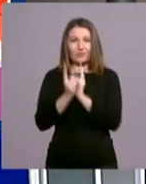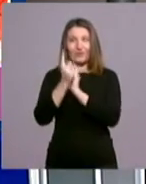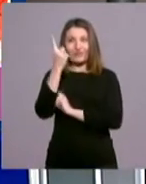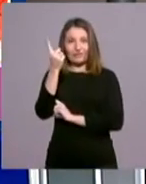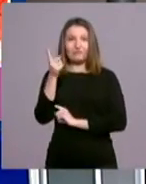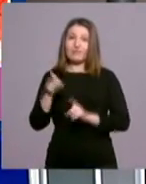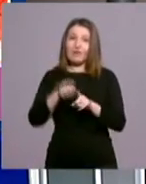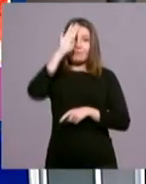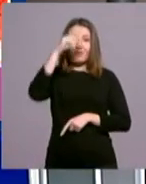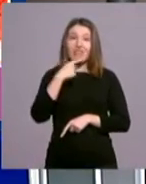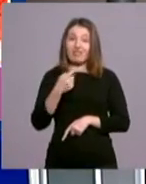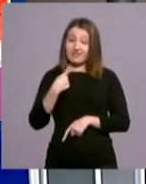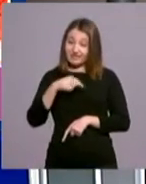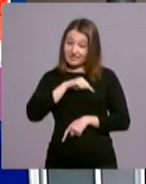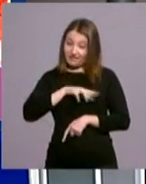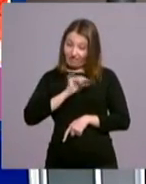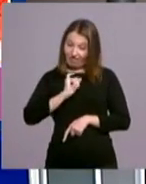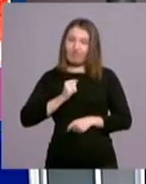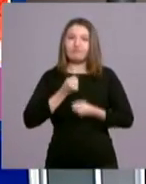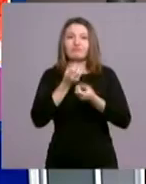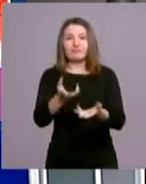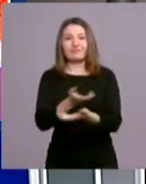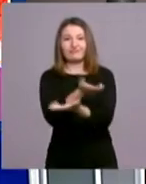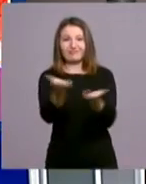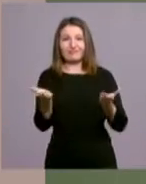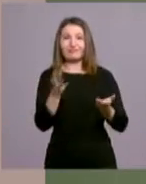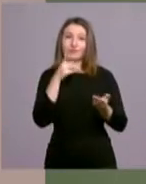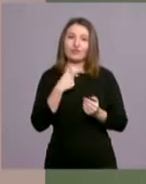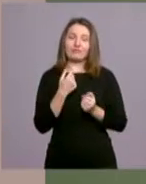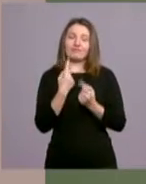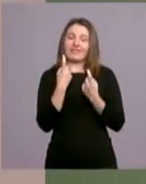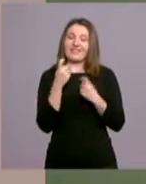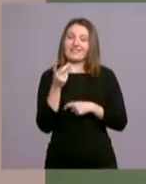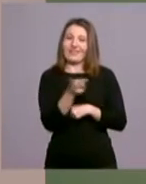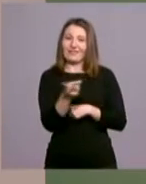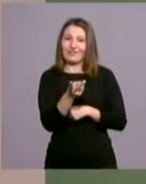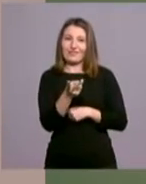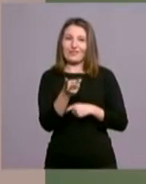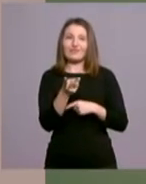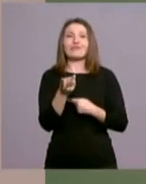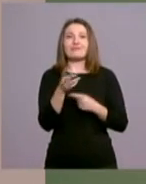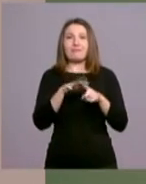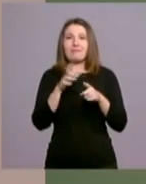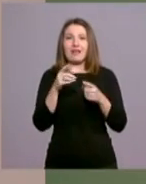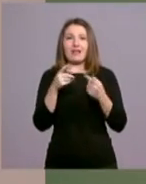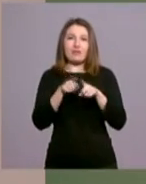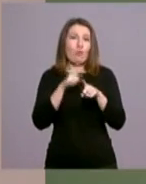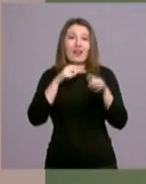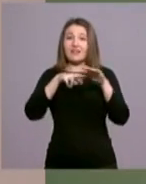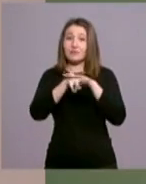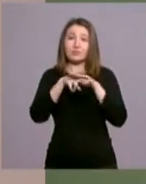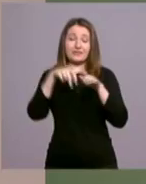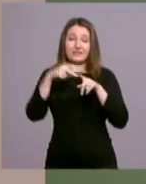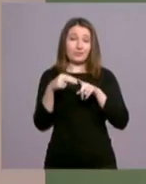pues el Papa dice, hay que transmitirlo. Y para ello cuento con vosotros, como pobres instrumentos, bueno, pues uno se sabe instrumento, ¿no? Pues Dios puede escribir